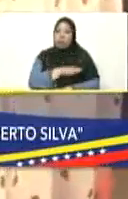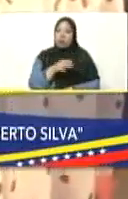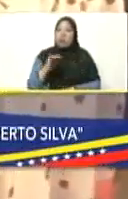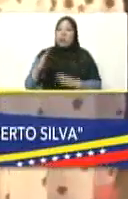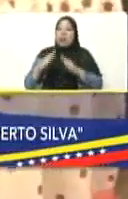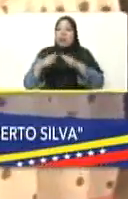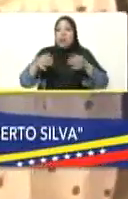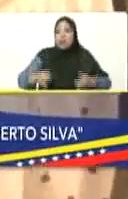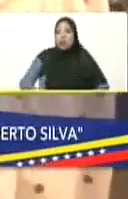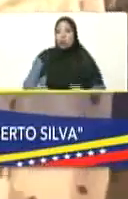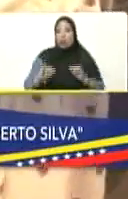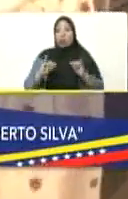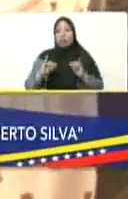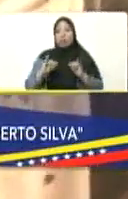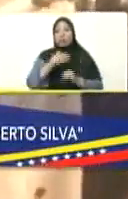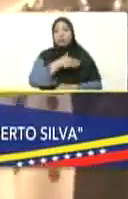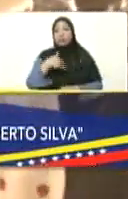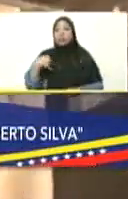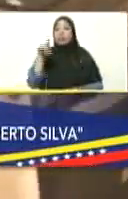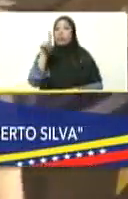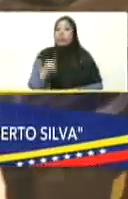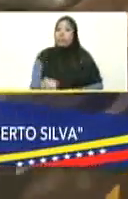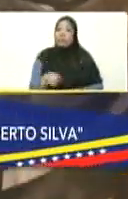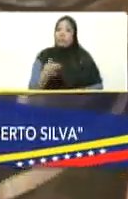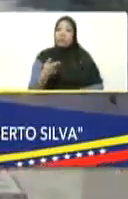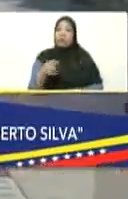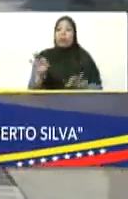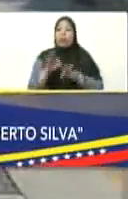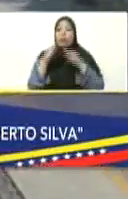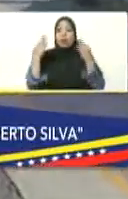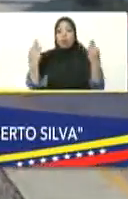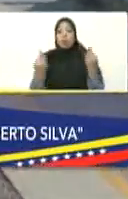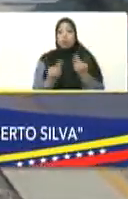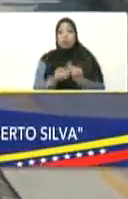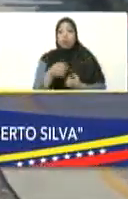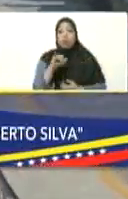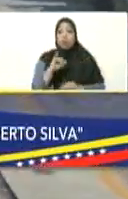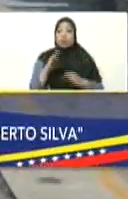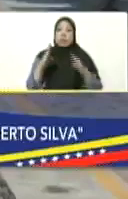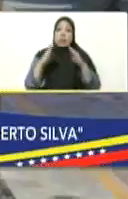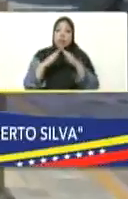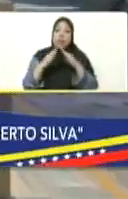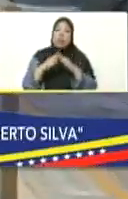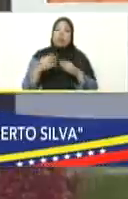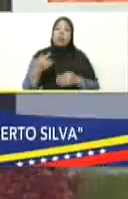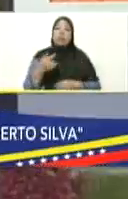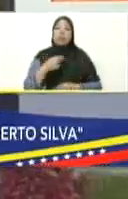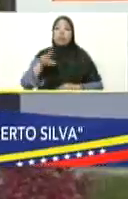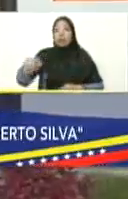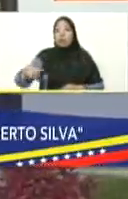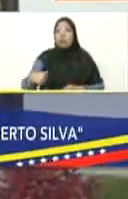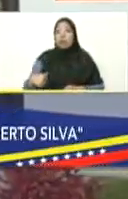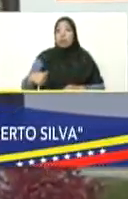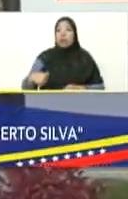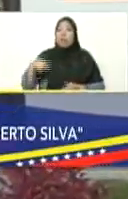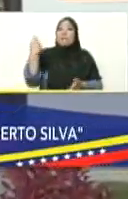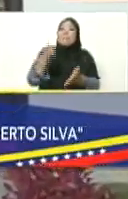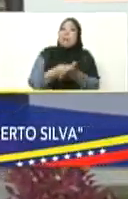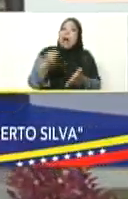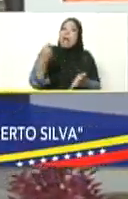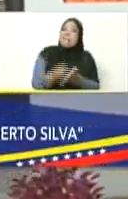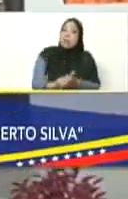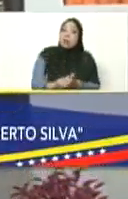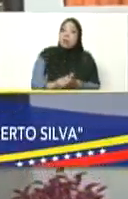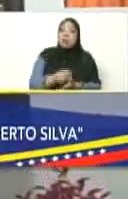para mis hijos y también quiero recalcarle algo a las familias que ya tienen su vivienda que las cancelen porque